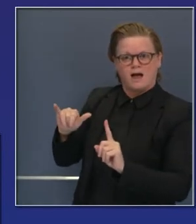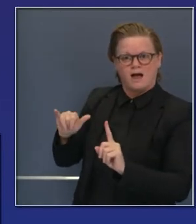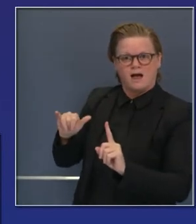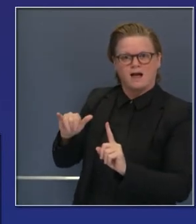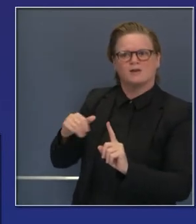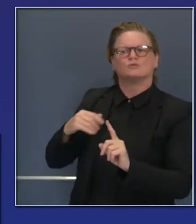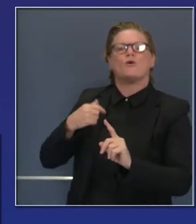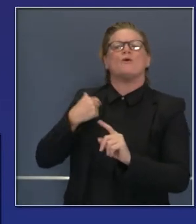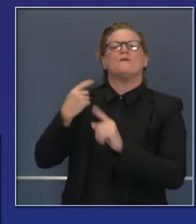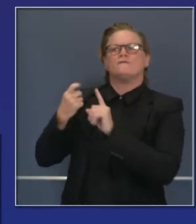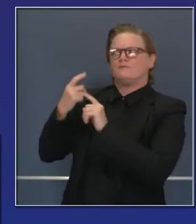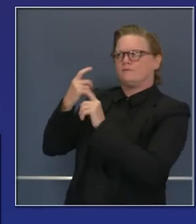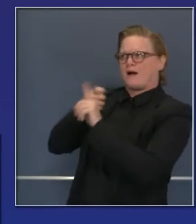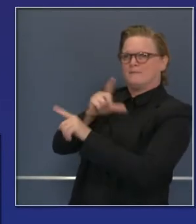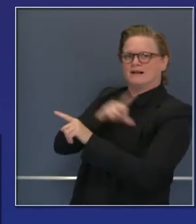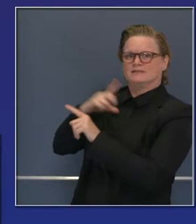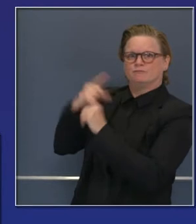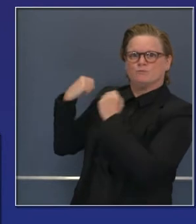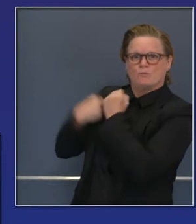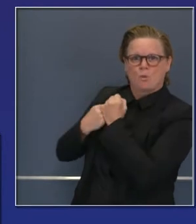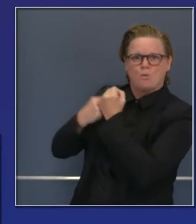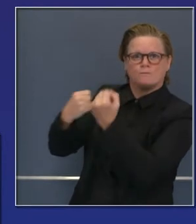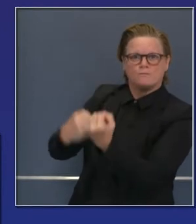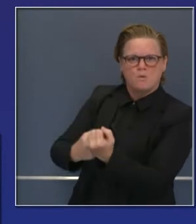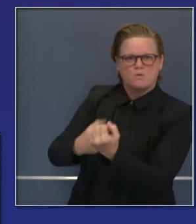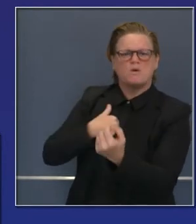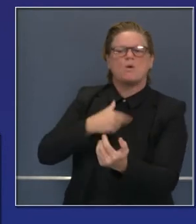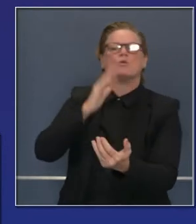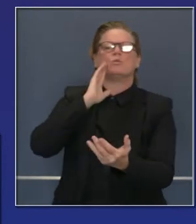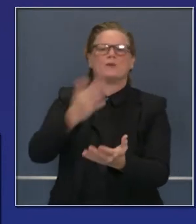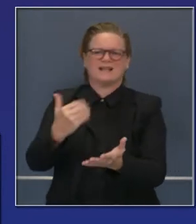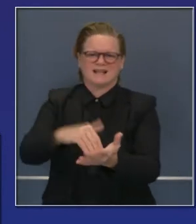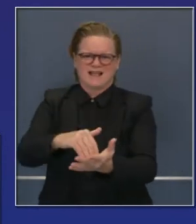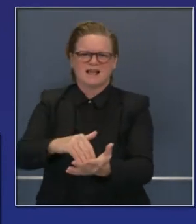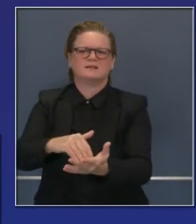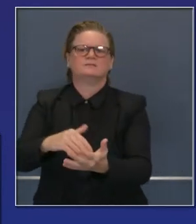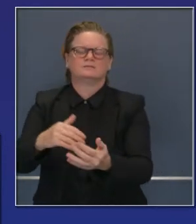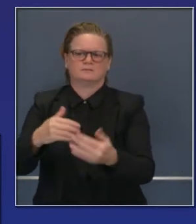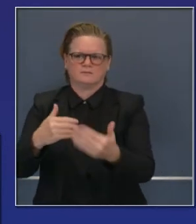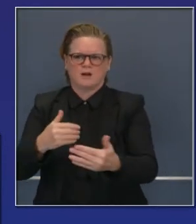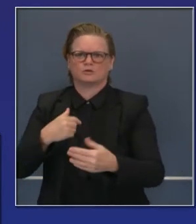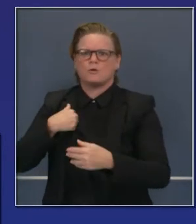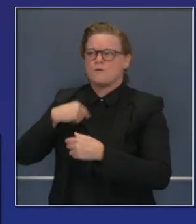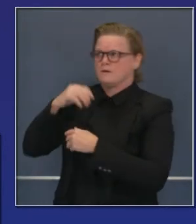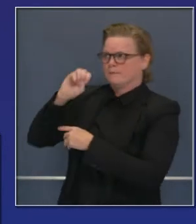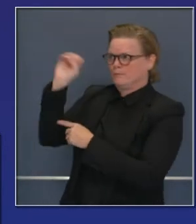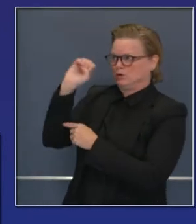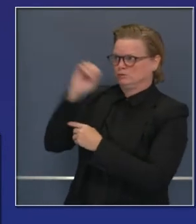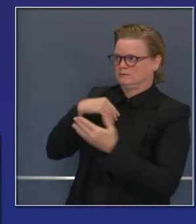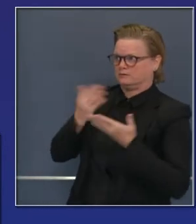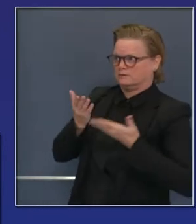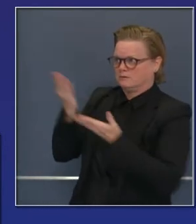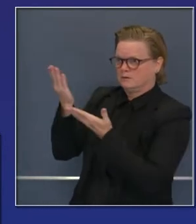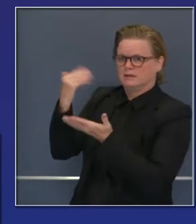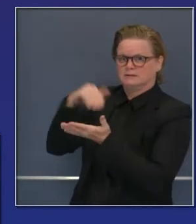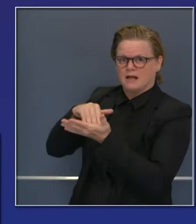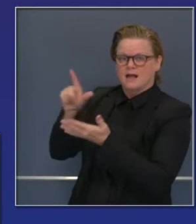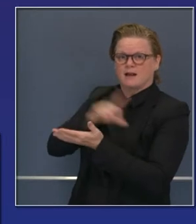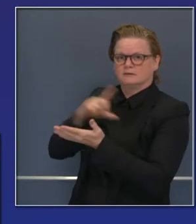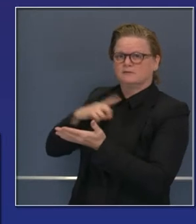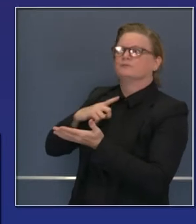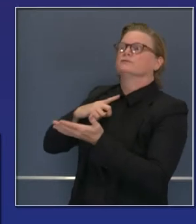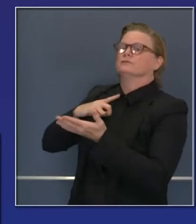puente con esta apropiación de emergencia de fondos para ponernos a conversar con la legislatura.